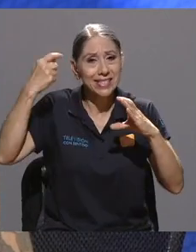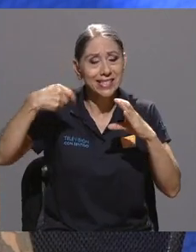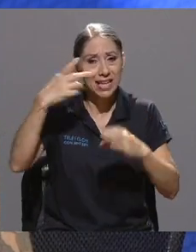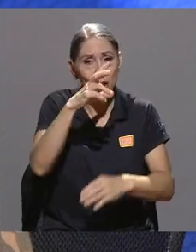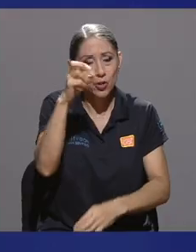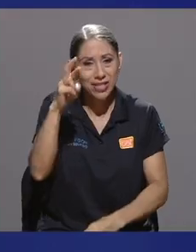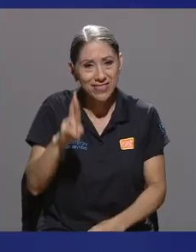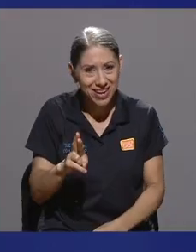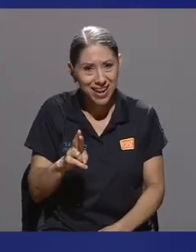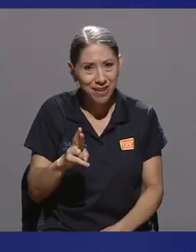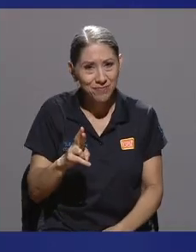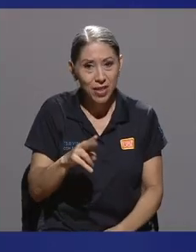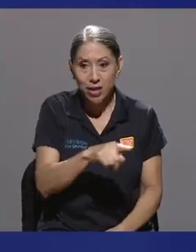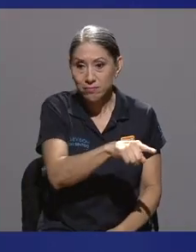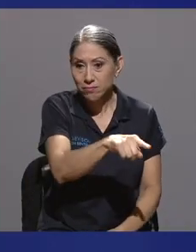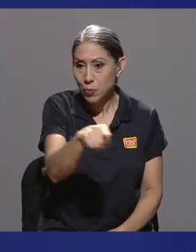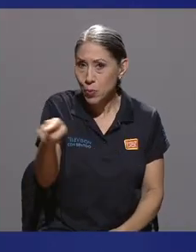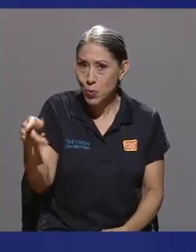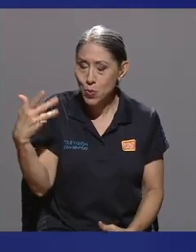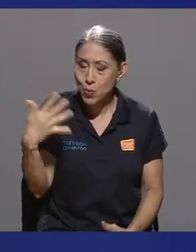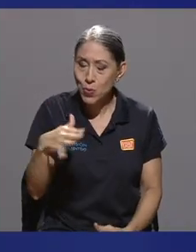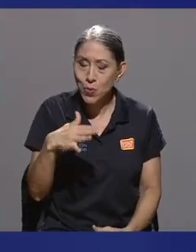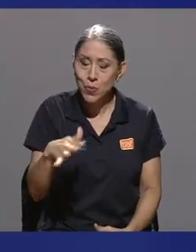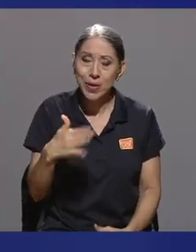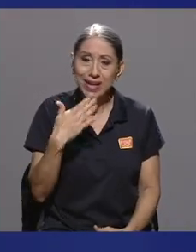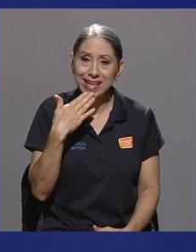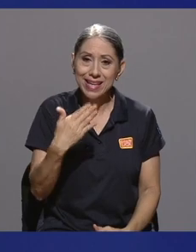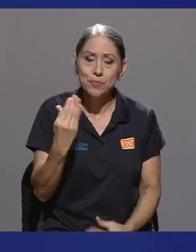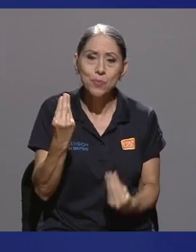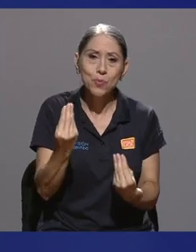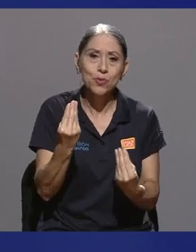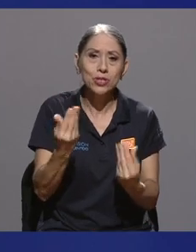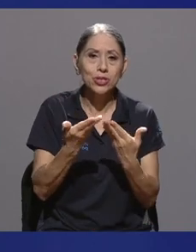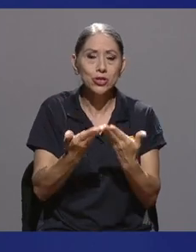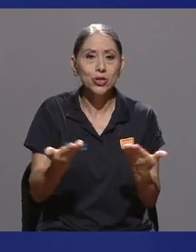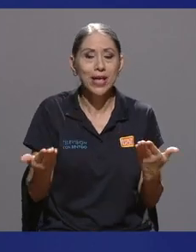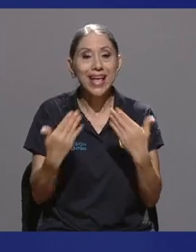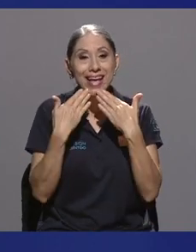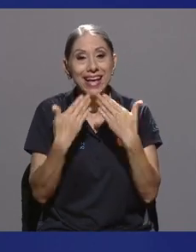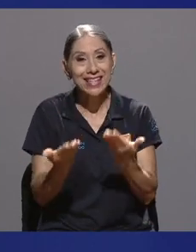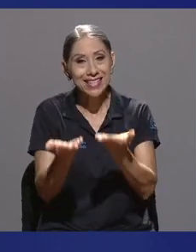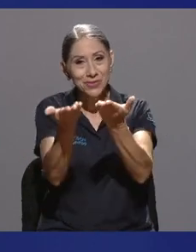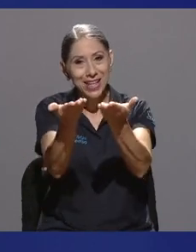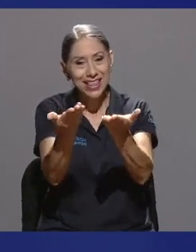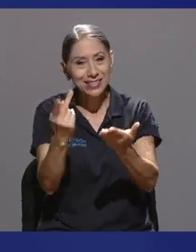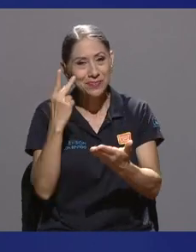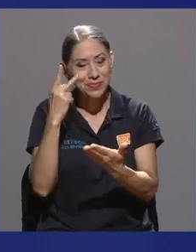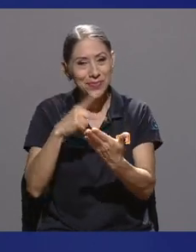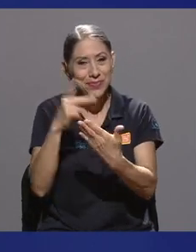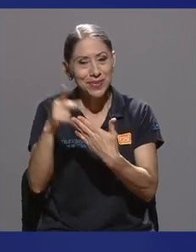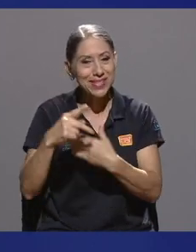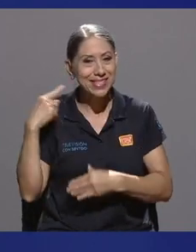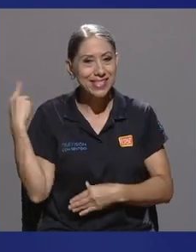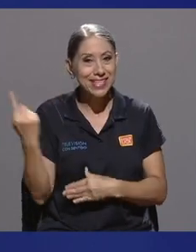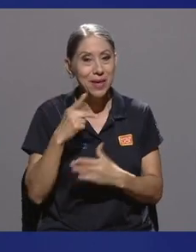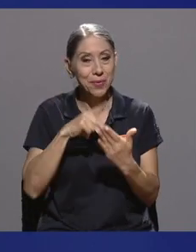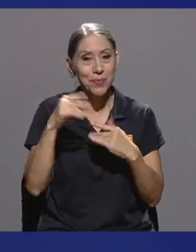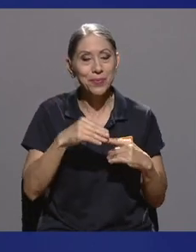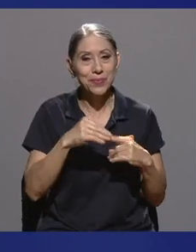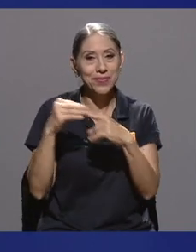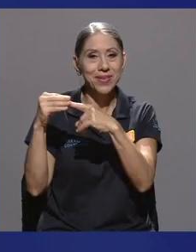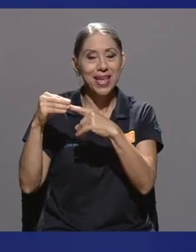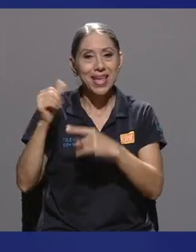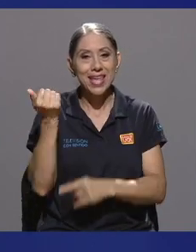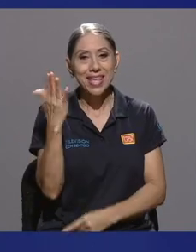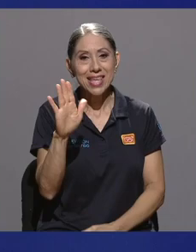cine en Costa Rica y a las cuales les debemos muchísimo. Y gracias a ustedes también por acompañarnos siempre en estos especiales de